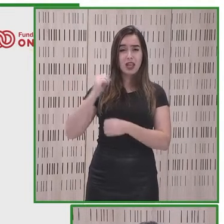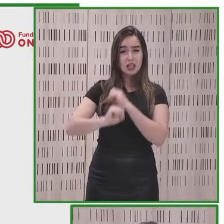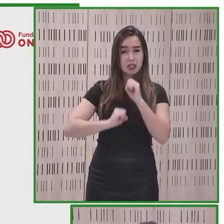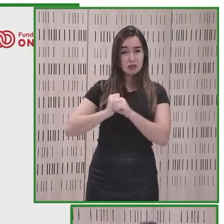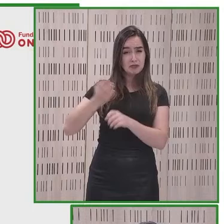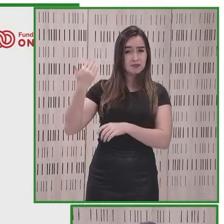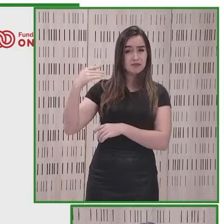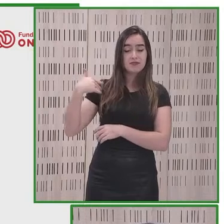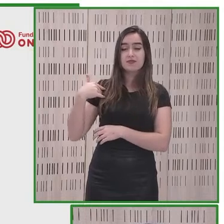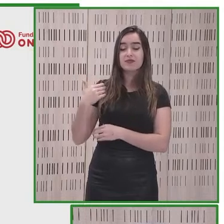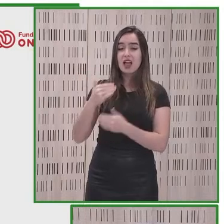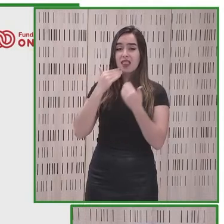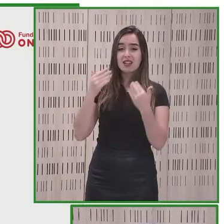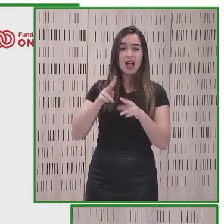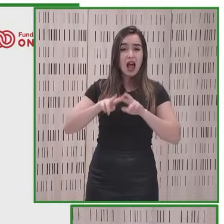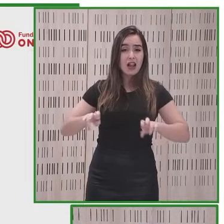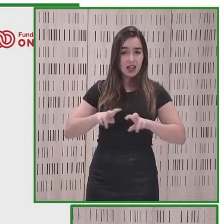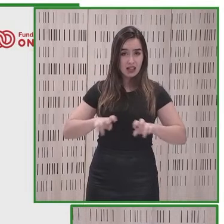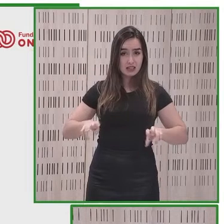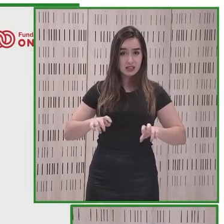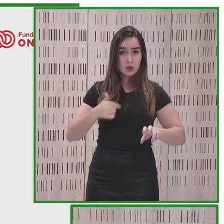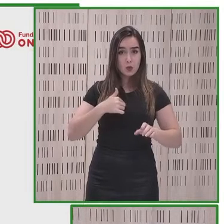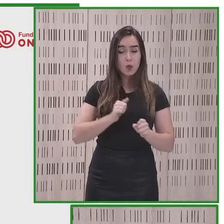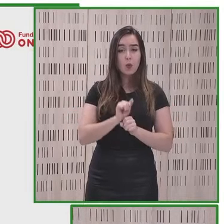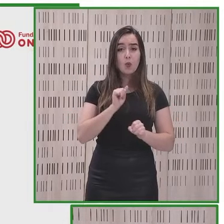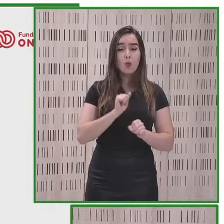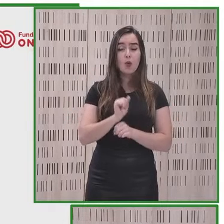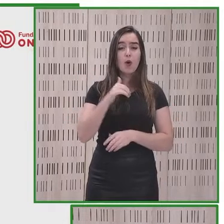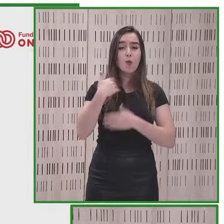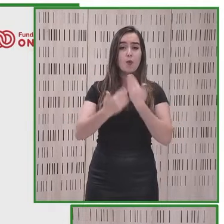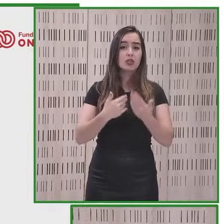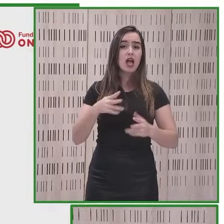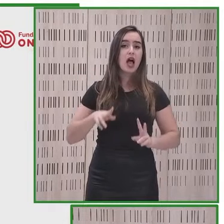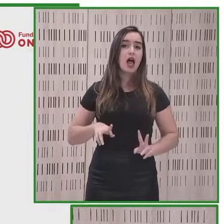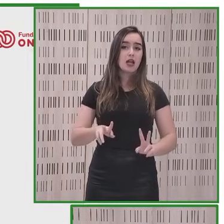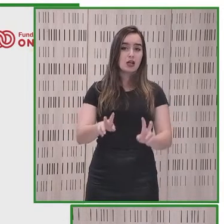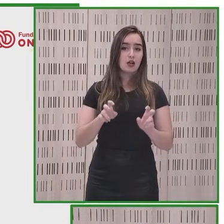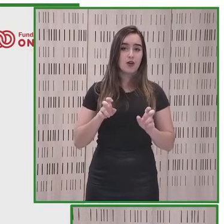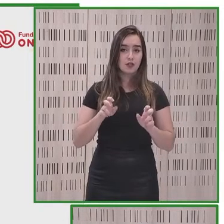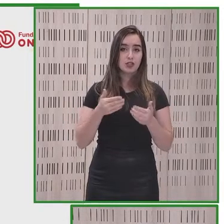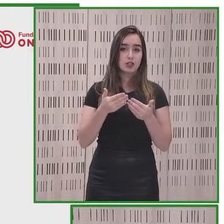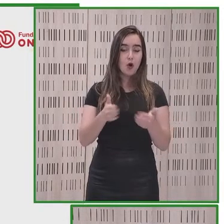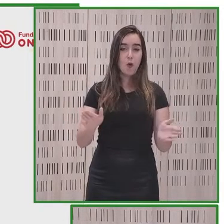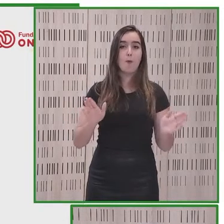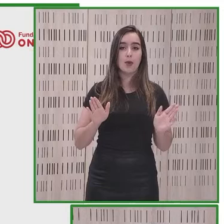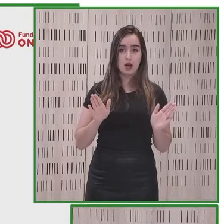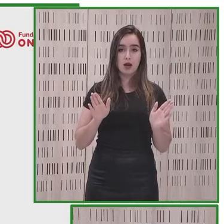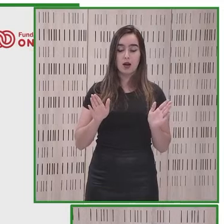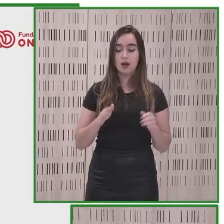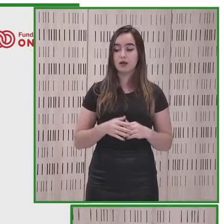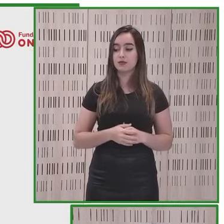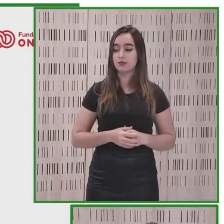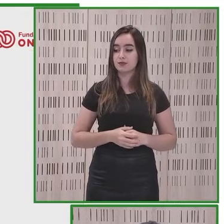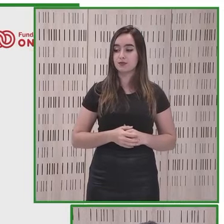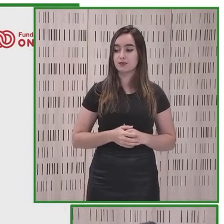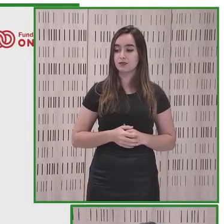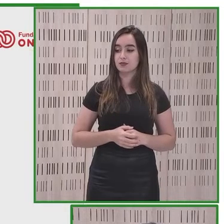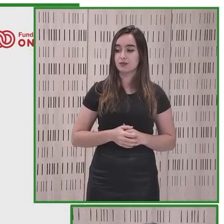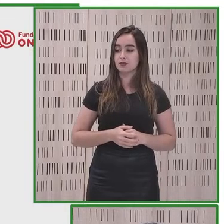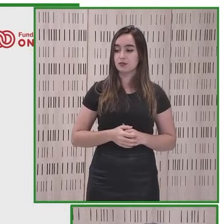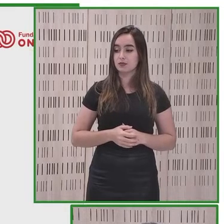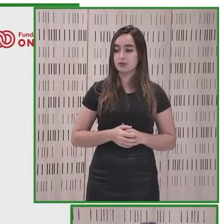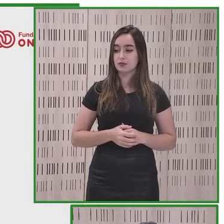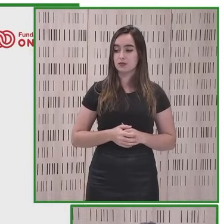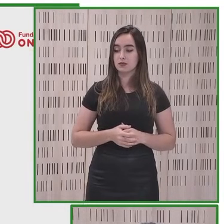a través del análisis nosotros trabajamos mucho procesos de innovación abierta detectamos dialogando